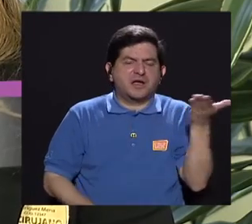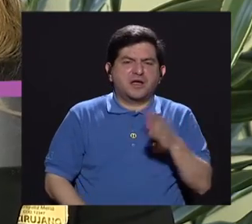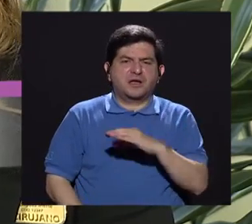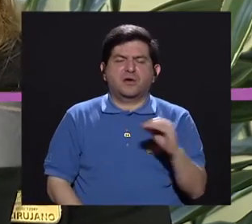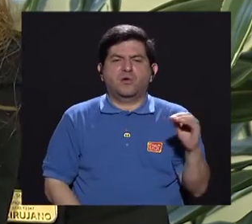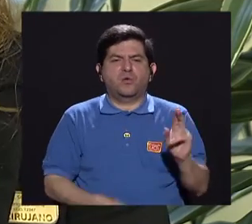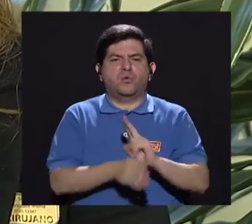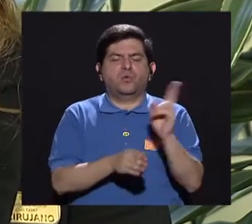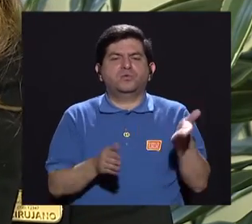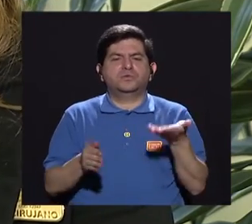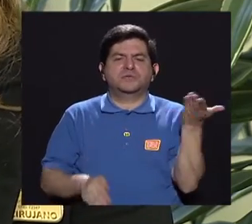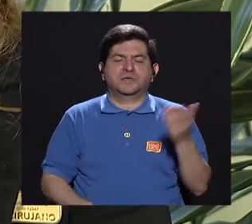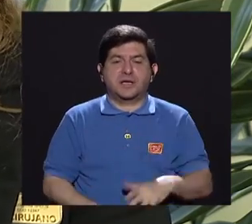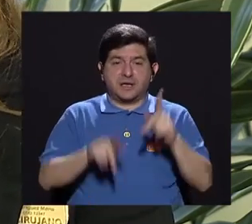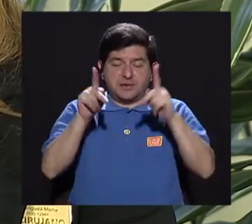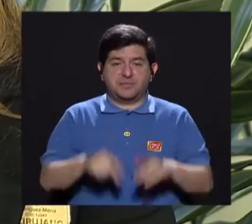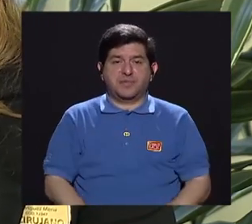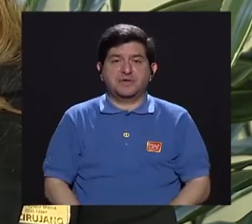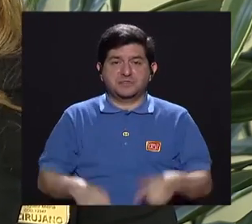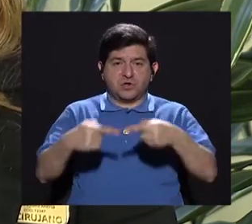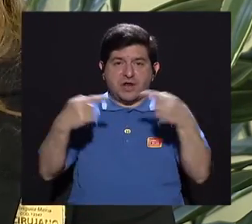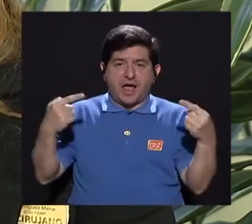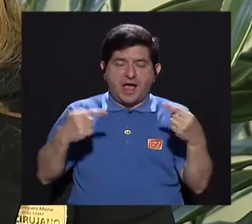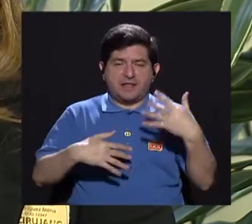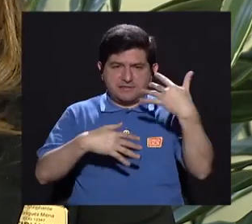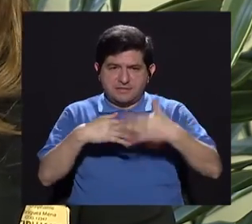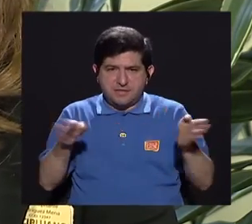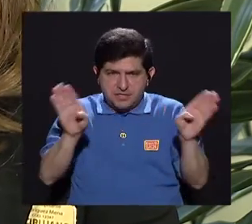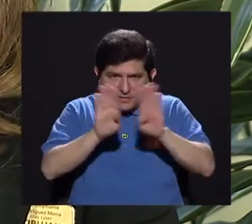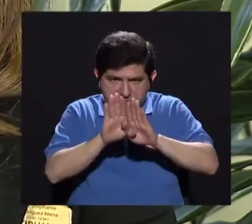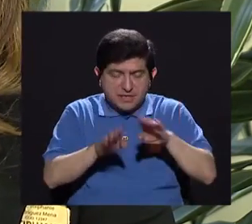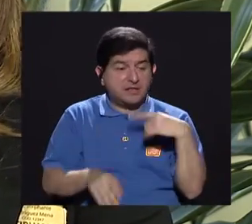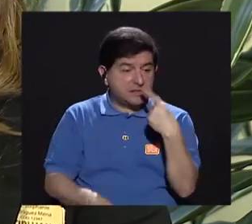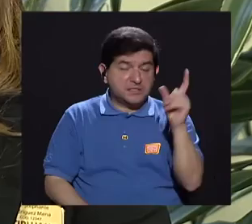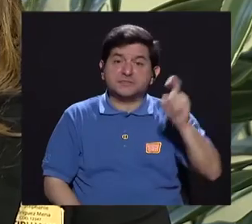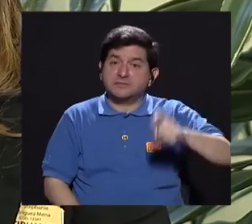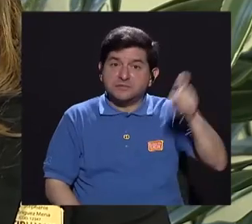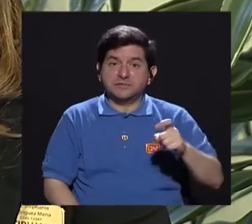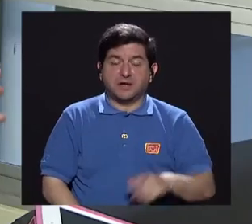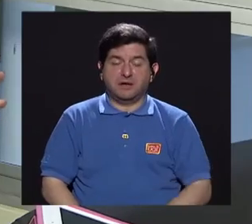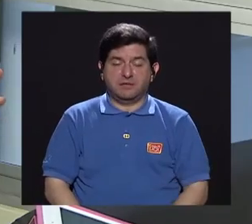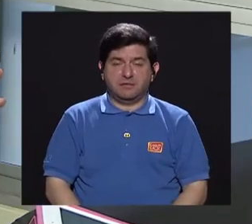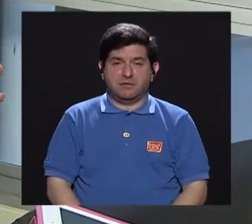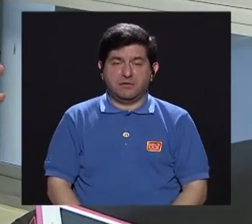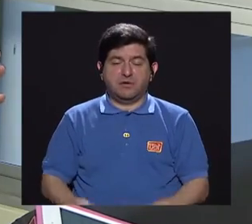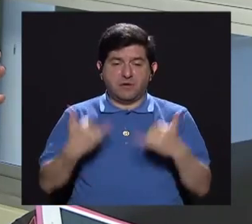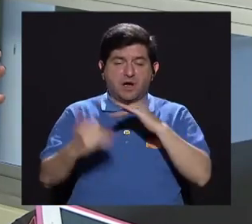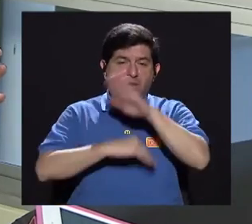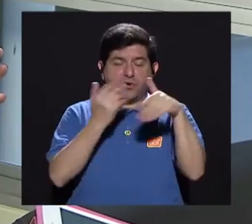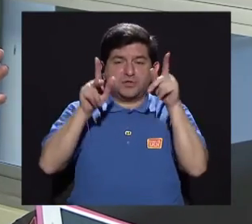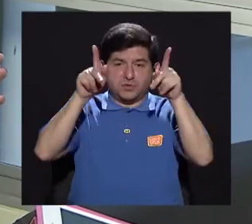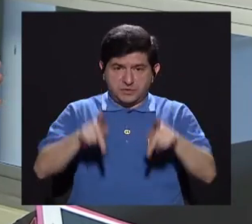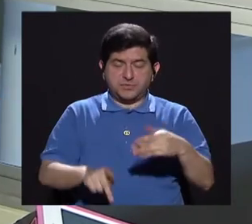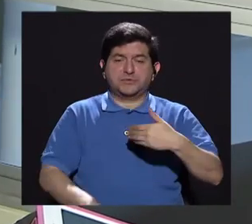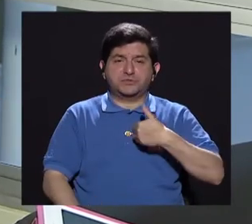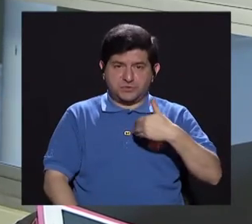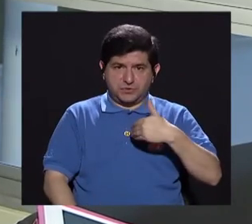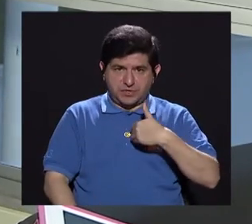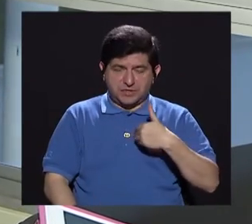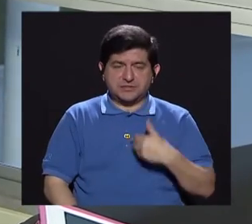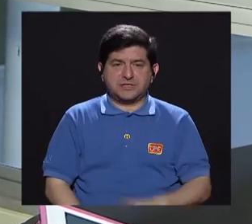que es importante, una persona anticoagulada, por ejemplo, sí es importante que lo diga. Bueno, y ahora que casi todo el mundo tenemos